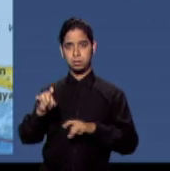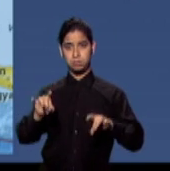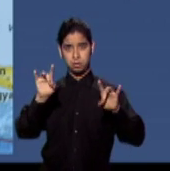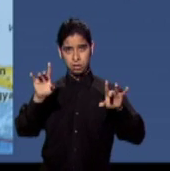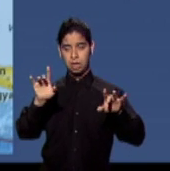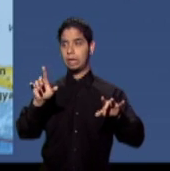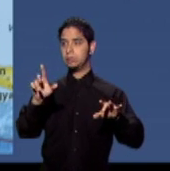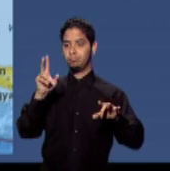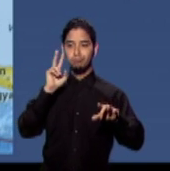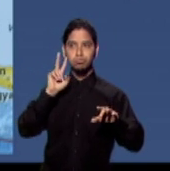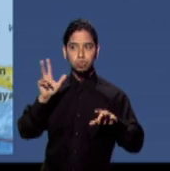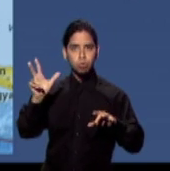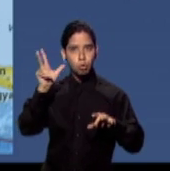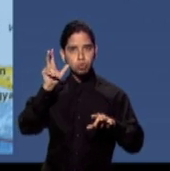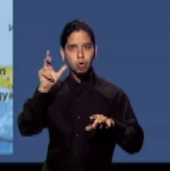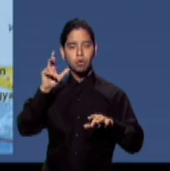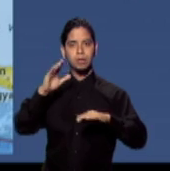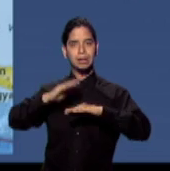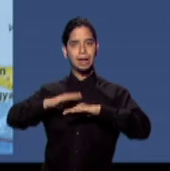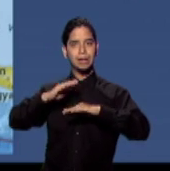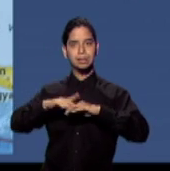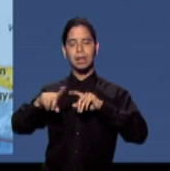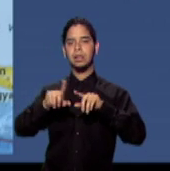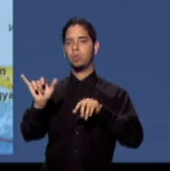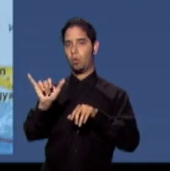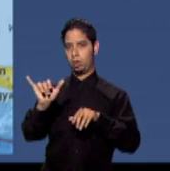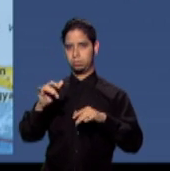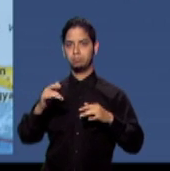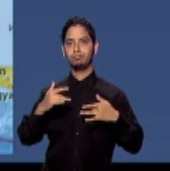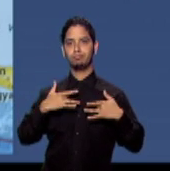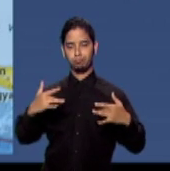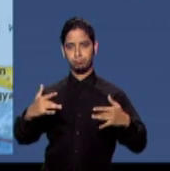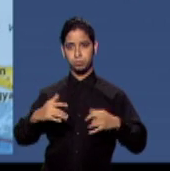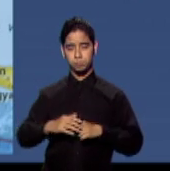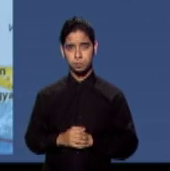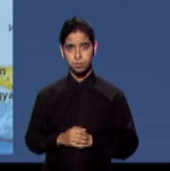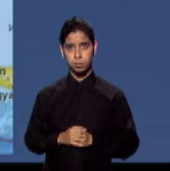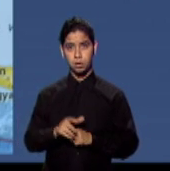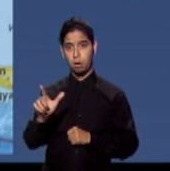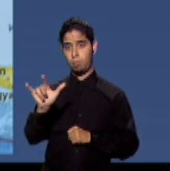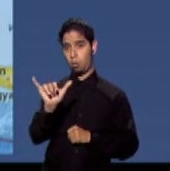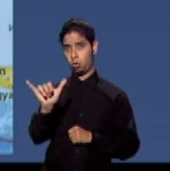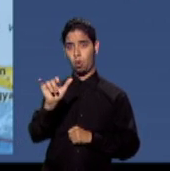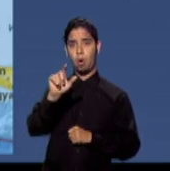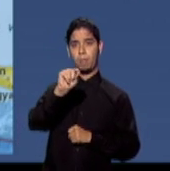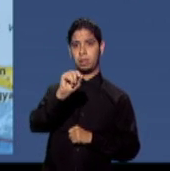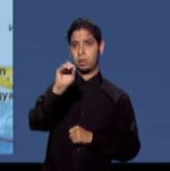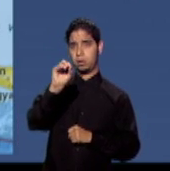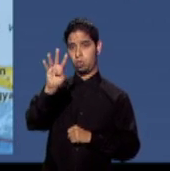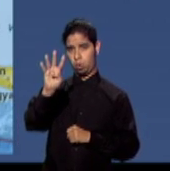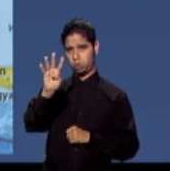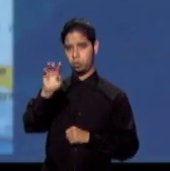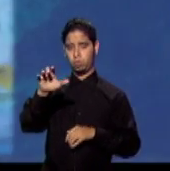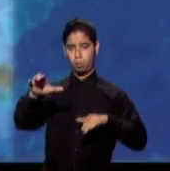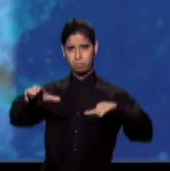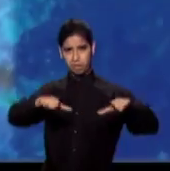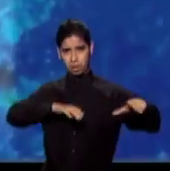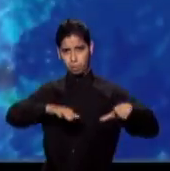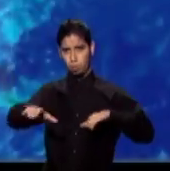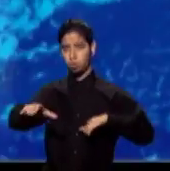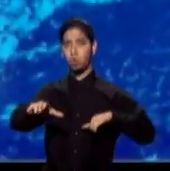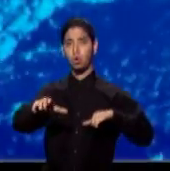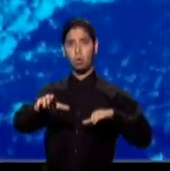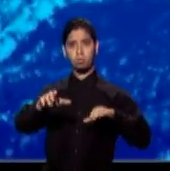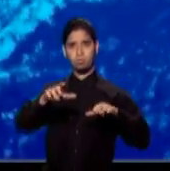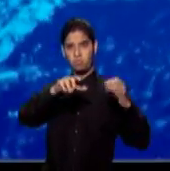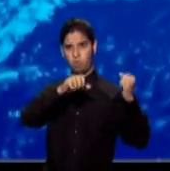evento más significativo que ha ocurrido en la historia, que fue en el año 2004, tras un fuerte terremoto de magnitud 9.1, que